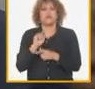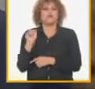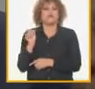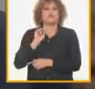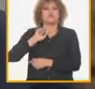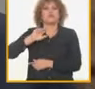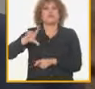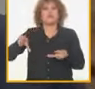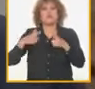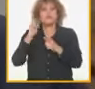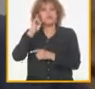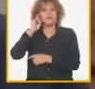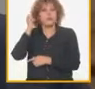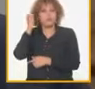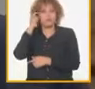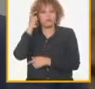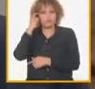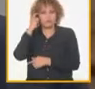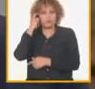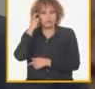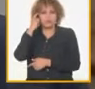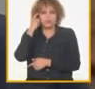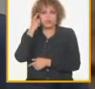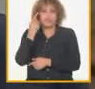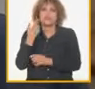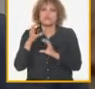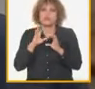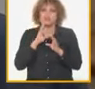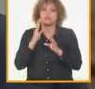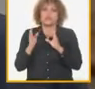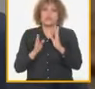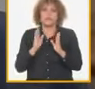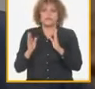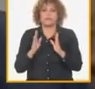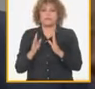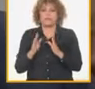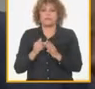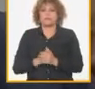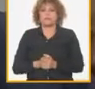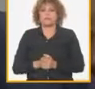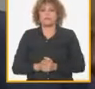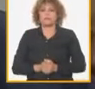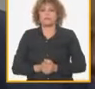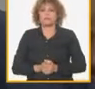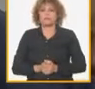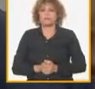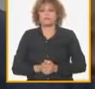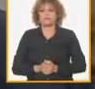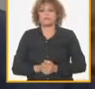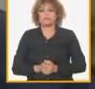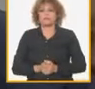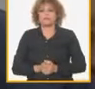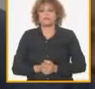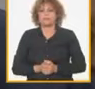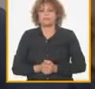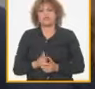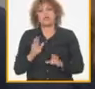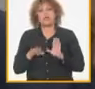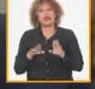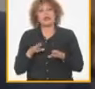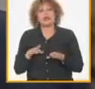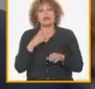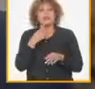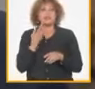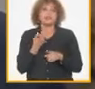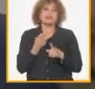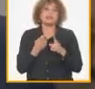y en el orden particular lo hacemos retirar quizás la idea porque en ocasiones se ha manejado